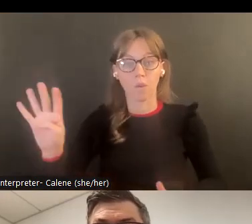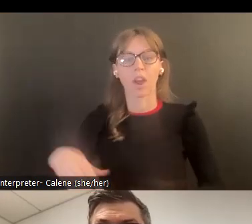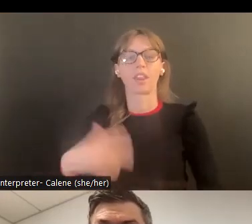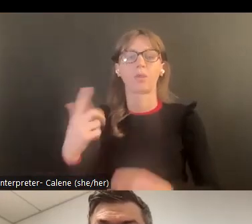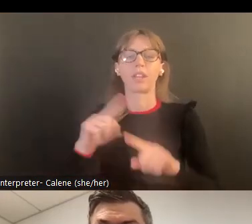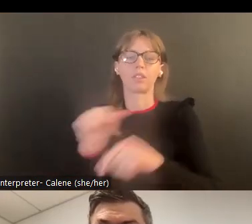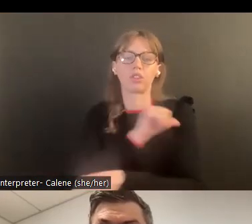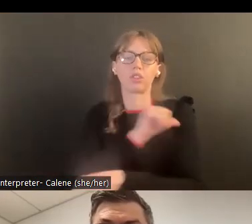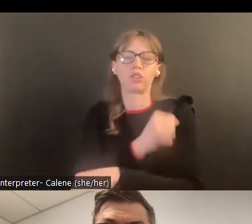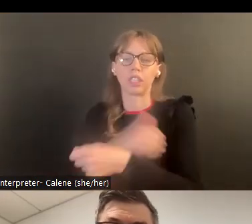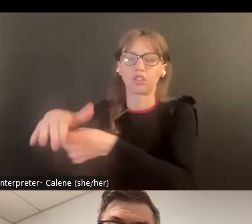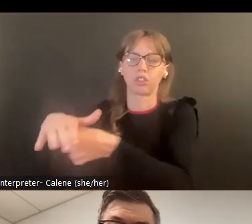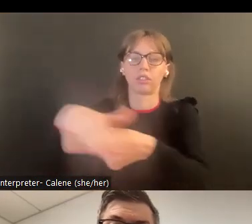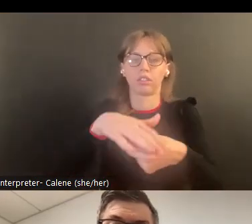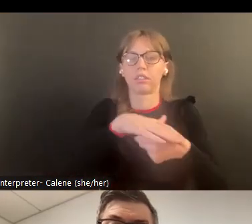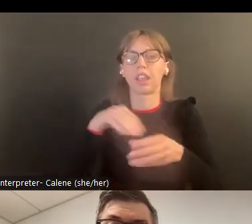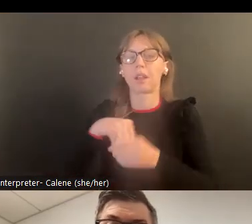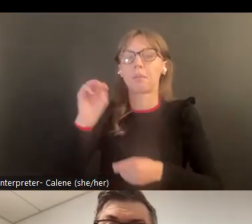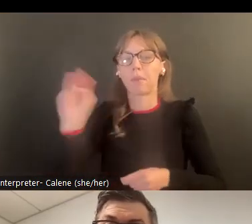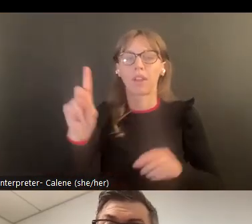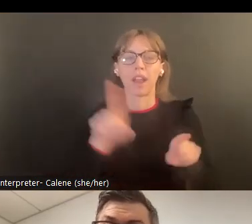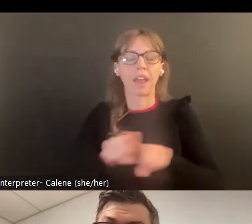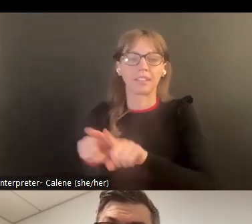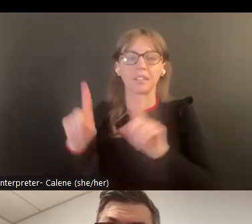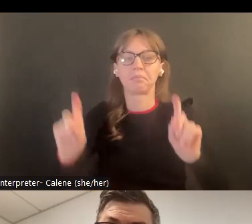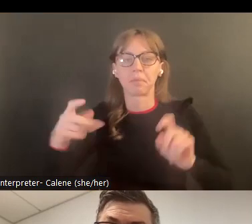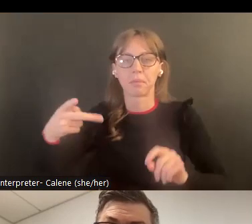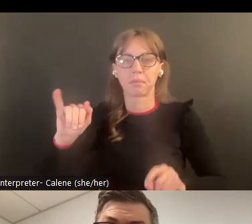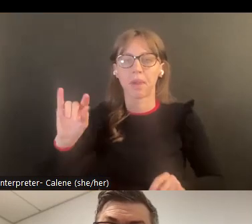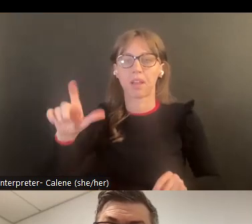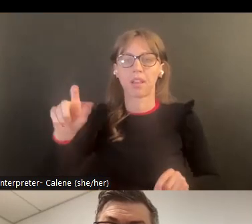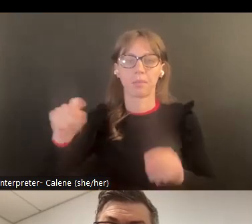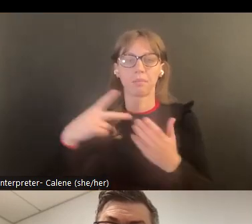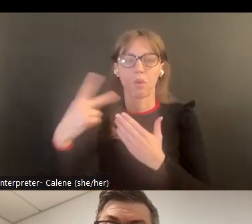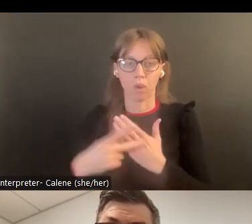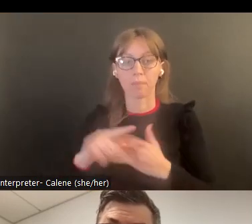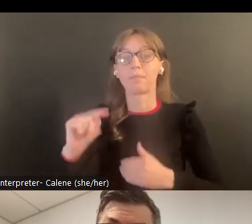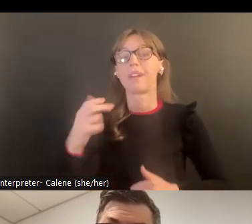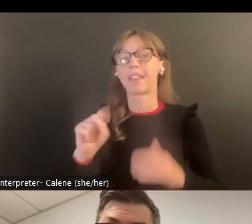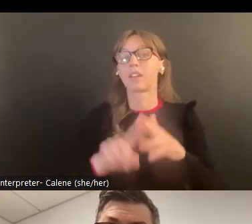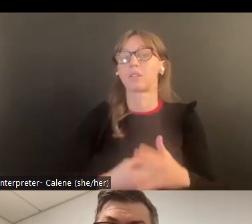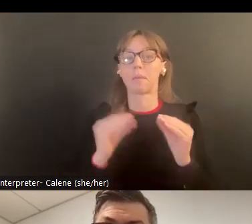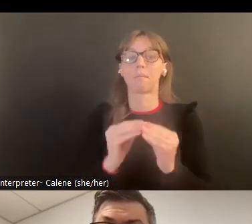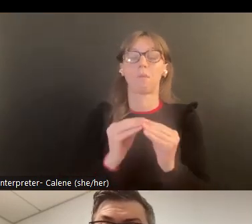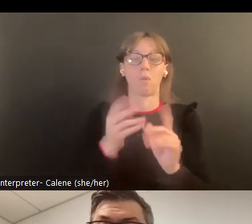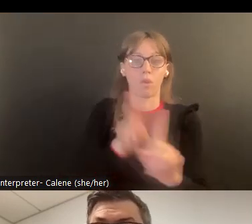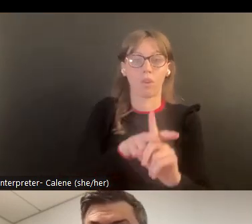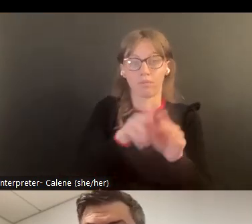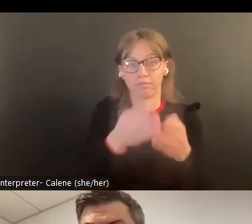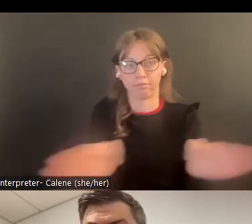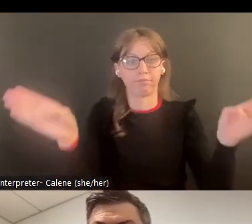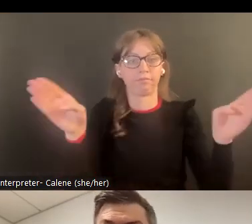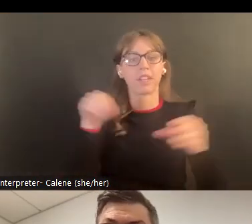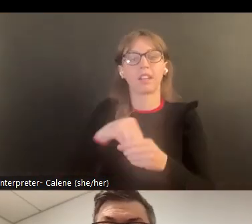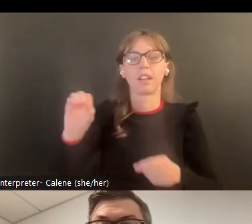Empezaron en 2003 como un programa piloto en el estado de Maryland. Y entonces empezaron implementación en la escala